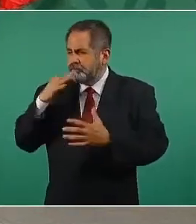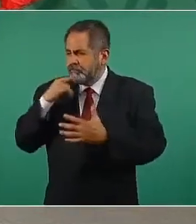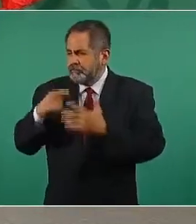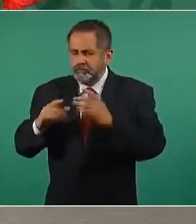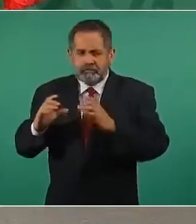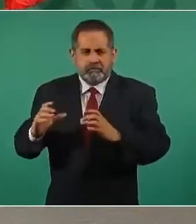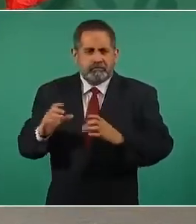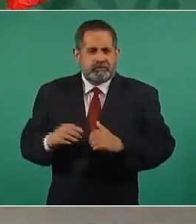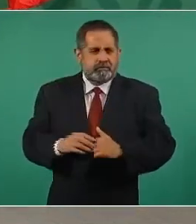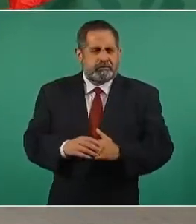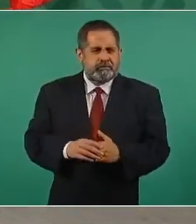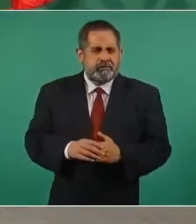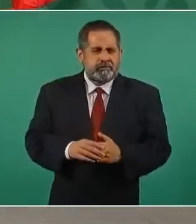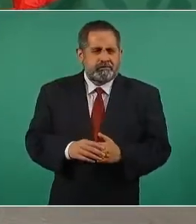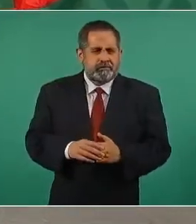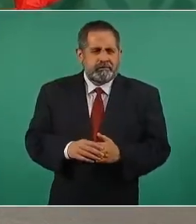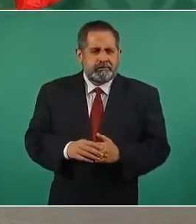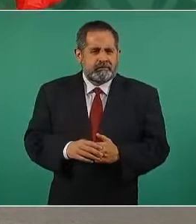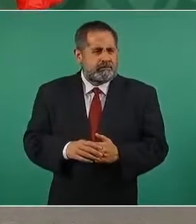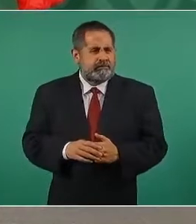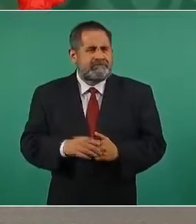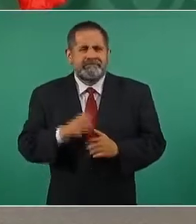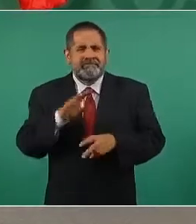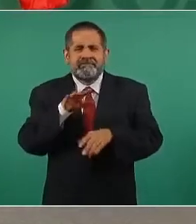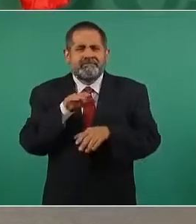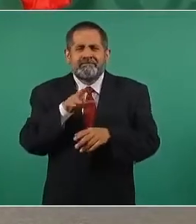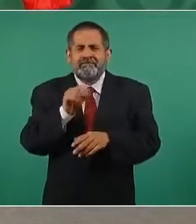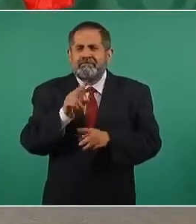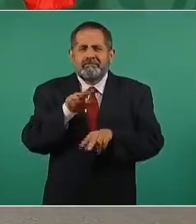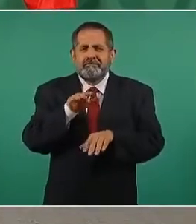y no tratamos nada de eso,